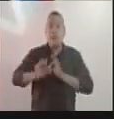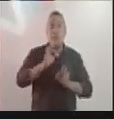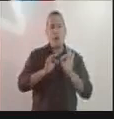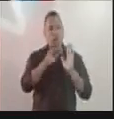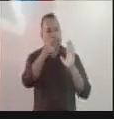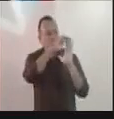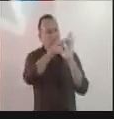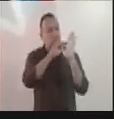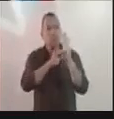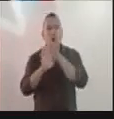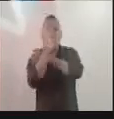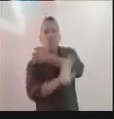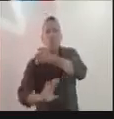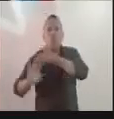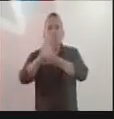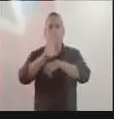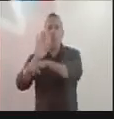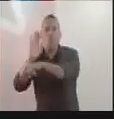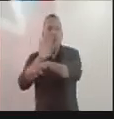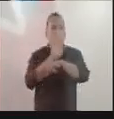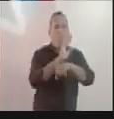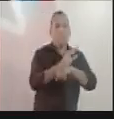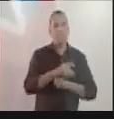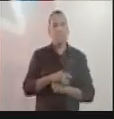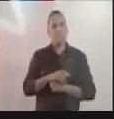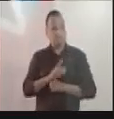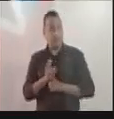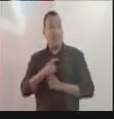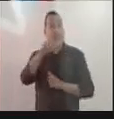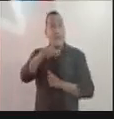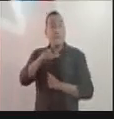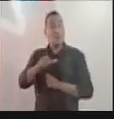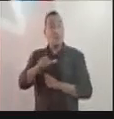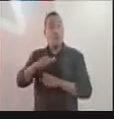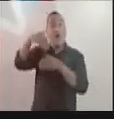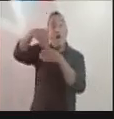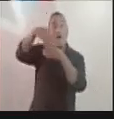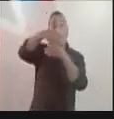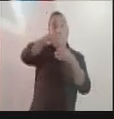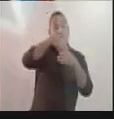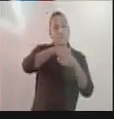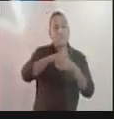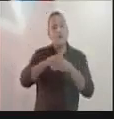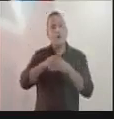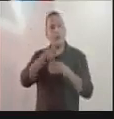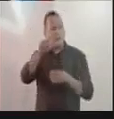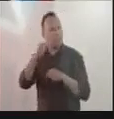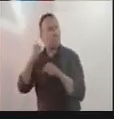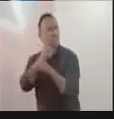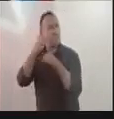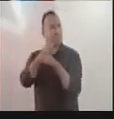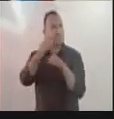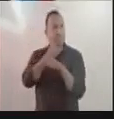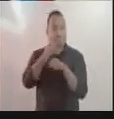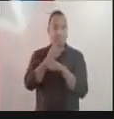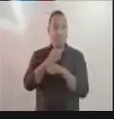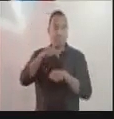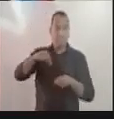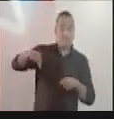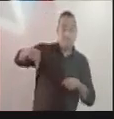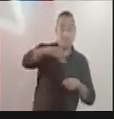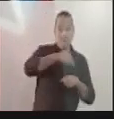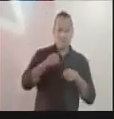esquemas de bioseguridad que garantizan a los electores y a las electoras, a las funcionarias y los